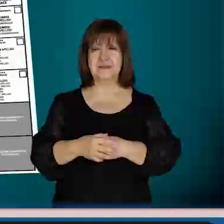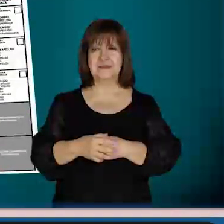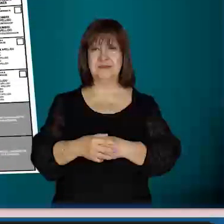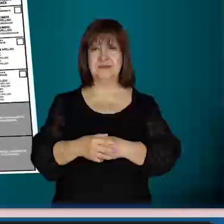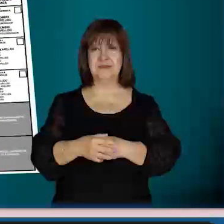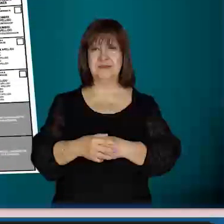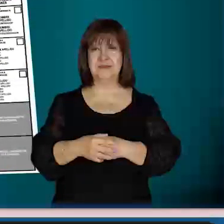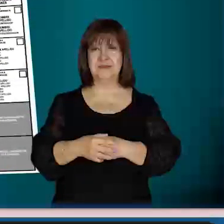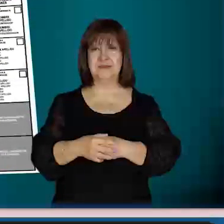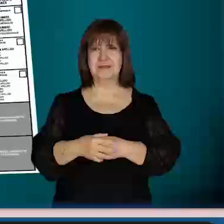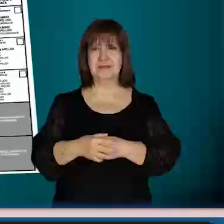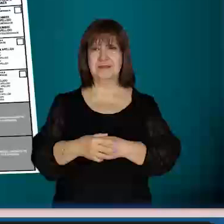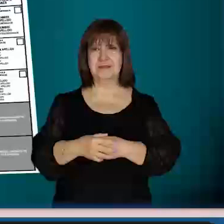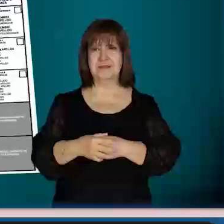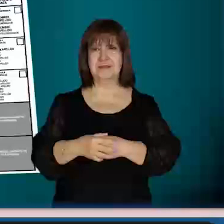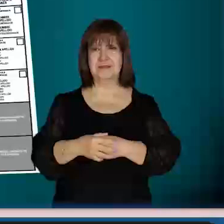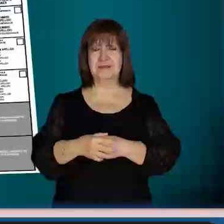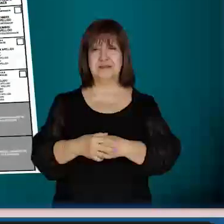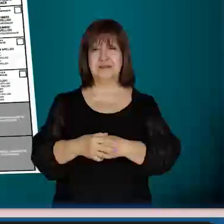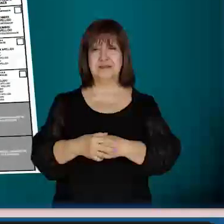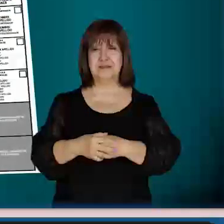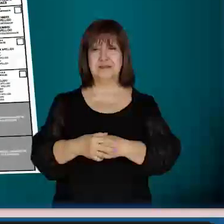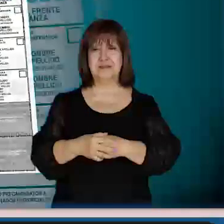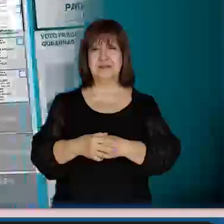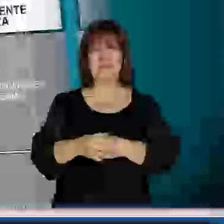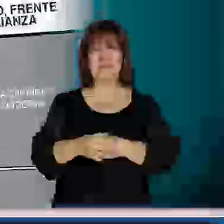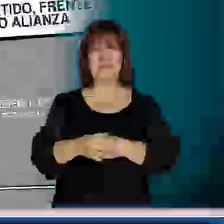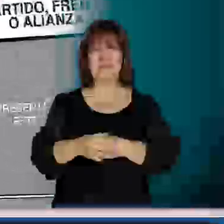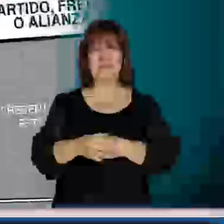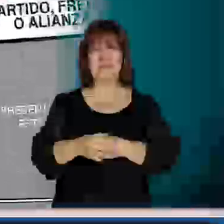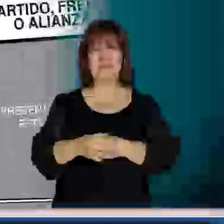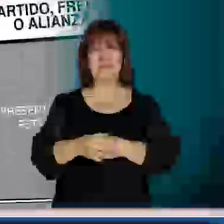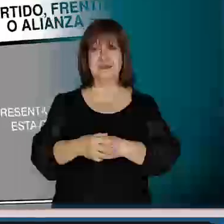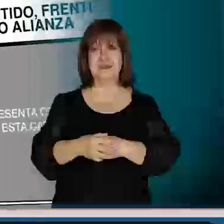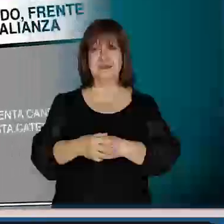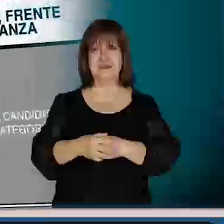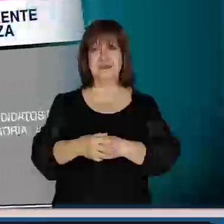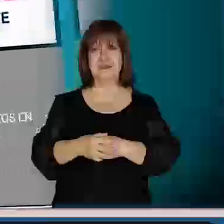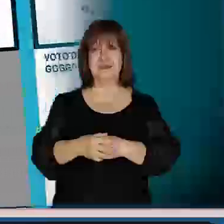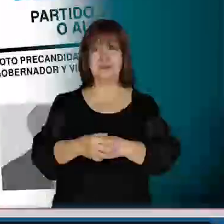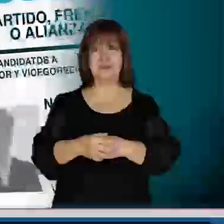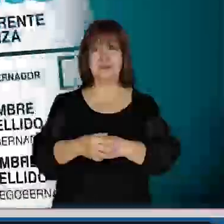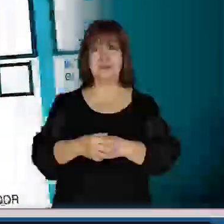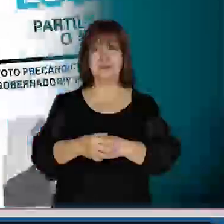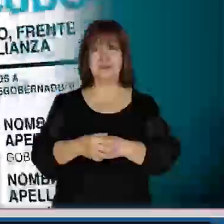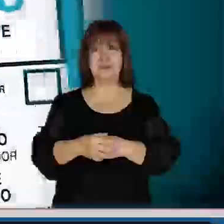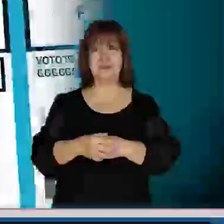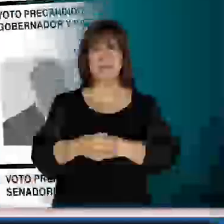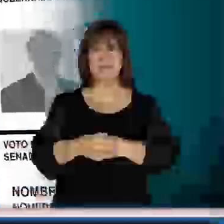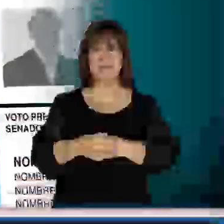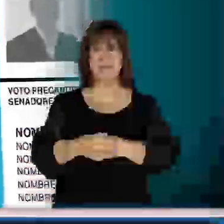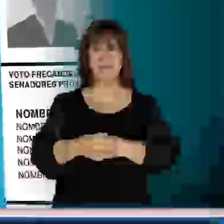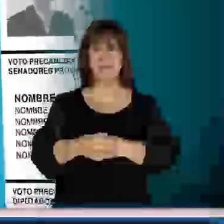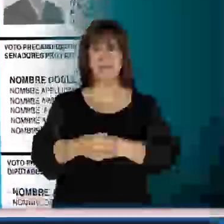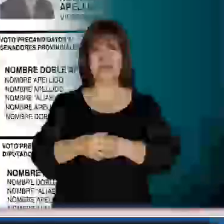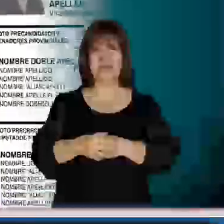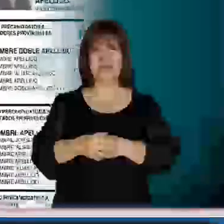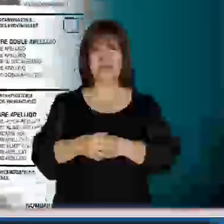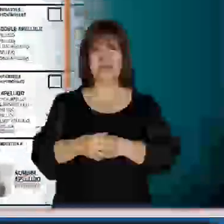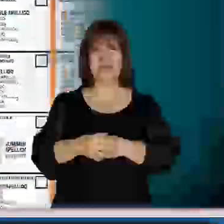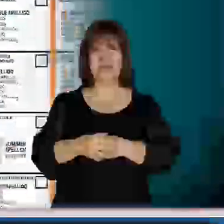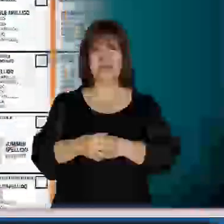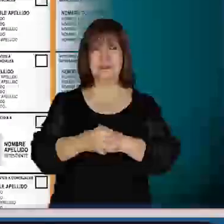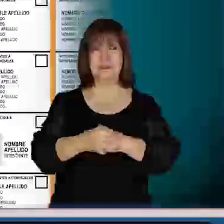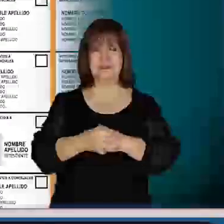nombre y apellido, están en forma horizontal. En la parte superior a la derecha de todas las categorías o cargos, hay un pequeño